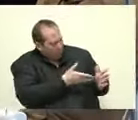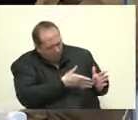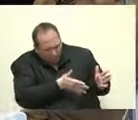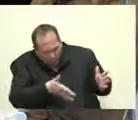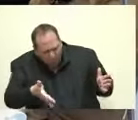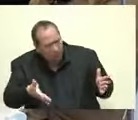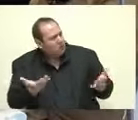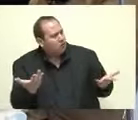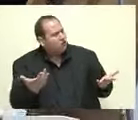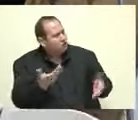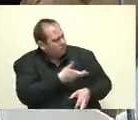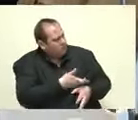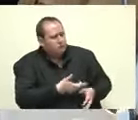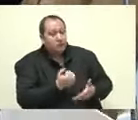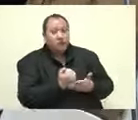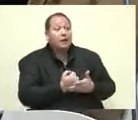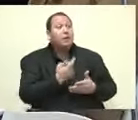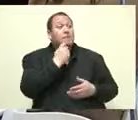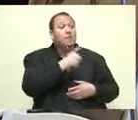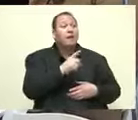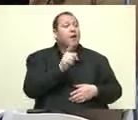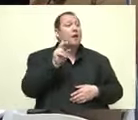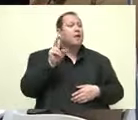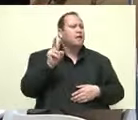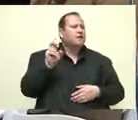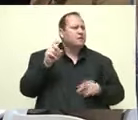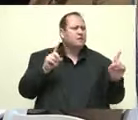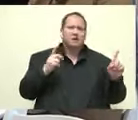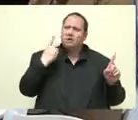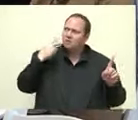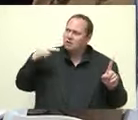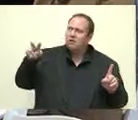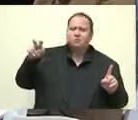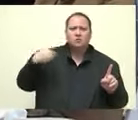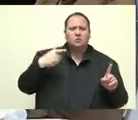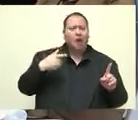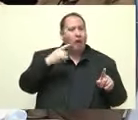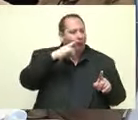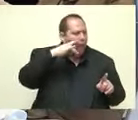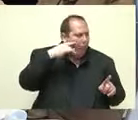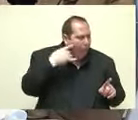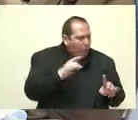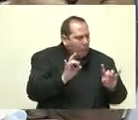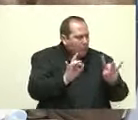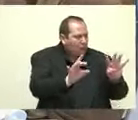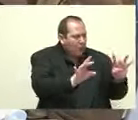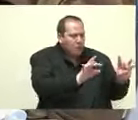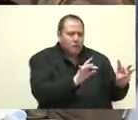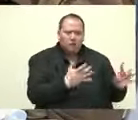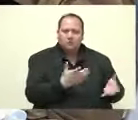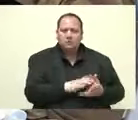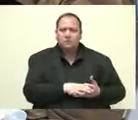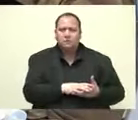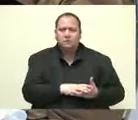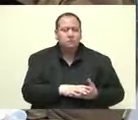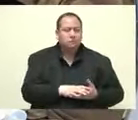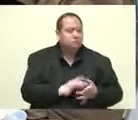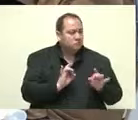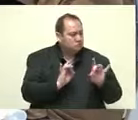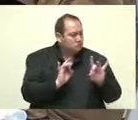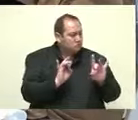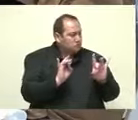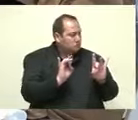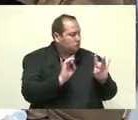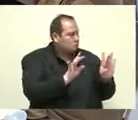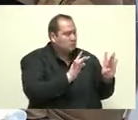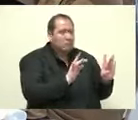y se menciona que bueno, el fin de semana estaban en Coachela, por eso no se había percatado de que estaba habiendo una